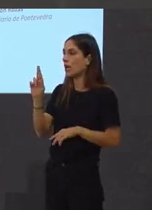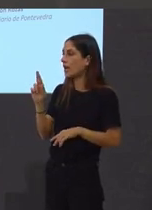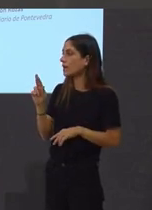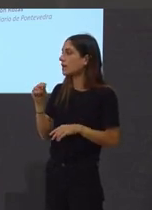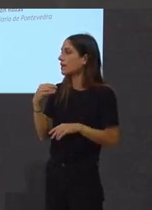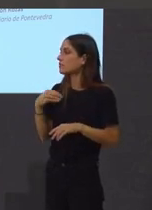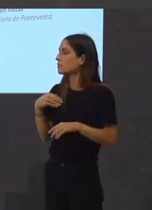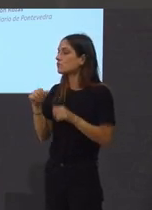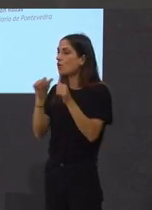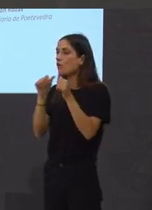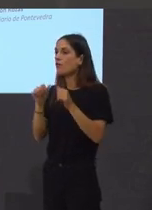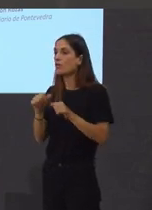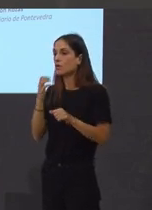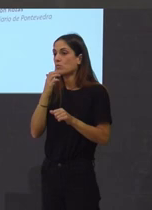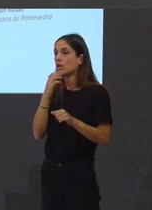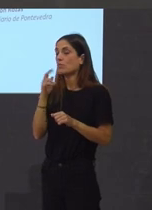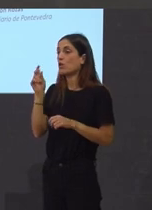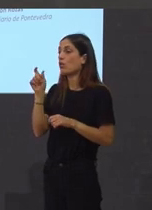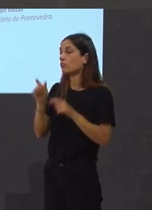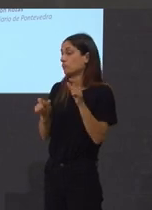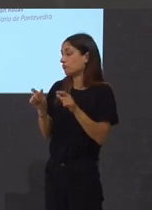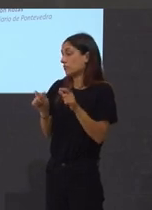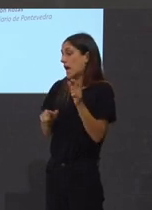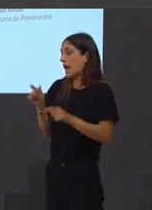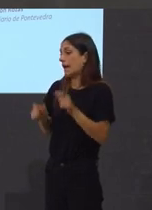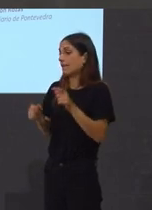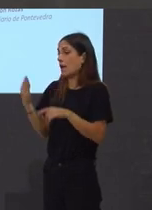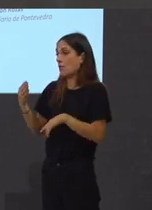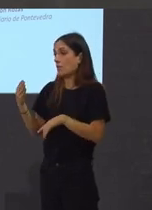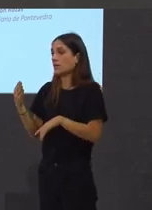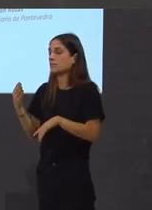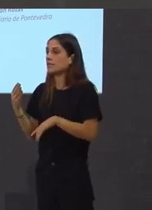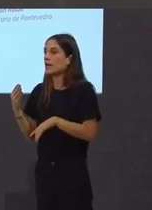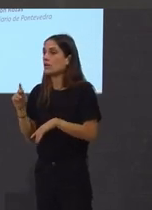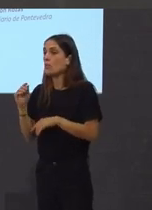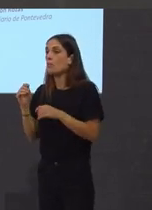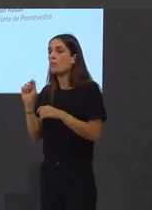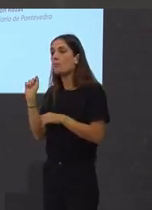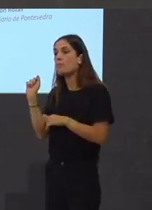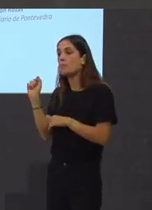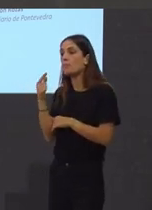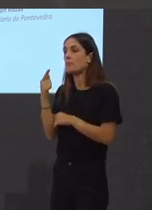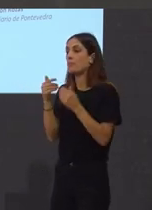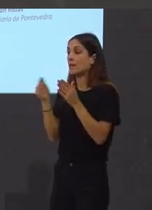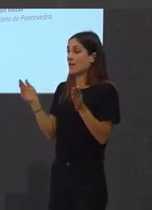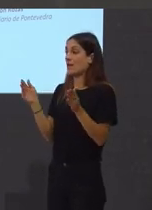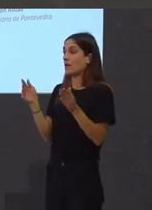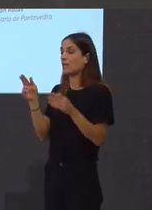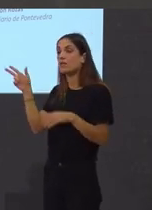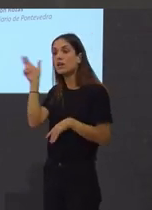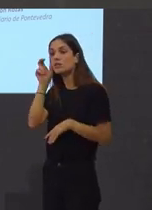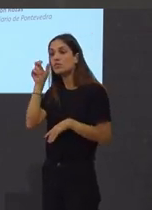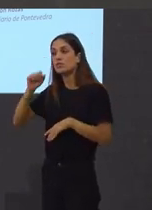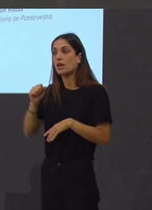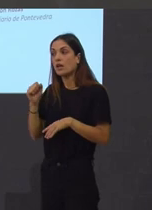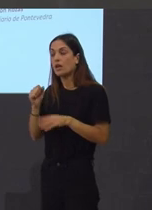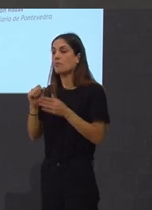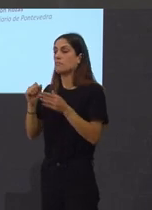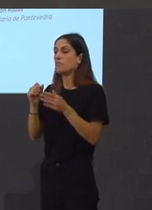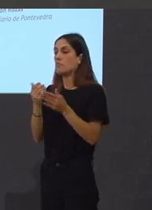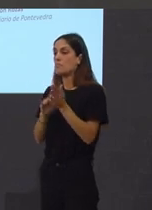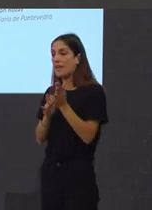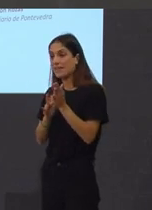xente de Bergantinos que a primeira vez que escoitou cantar e tocar a xente a pandereta máis alá da